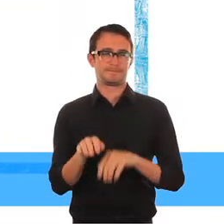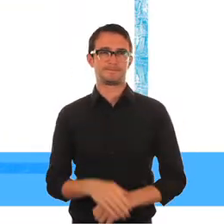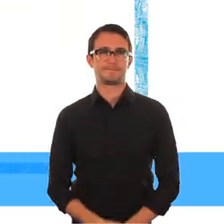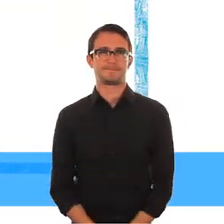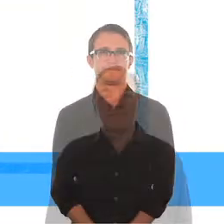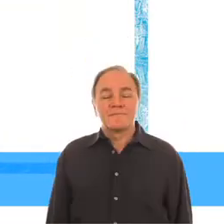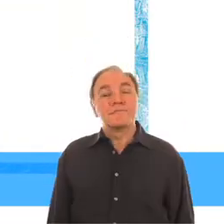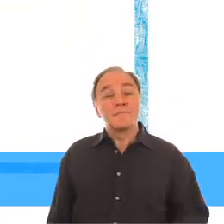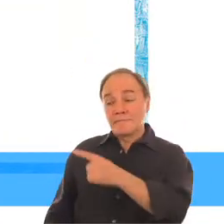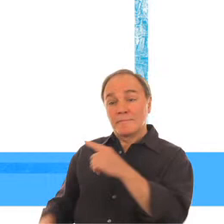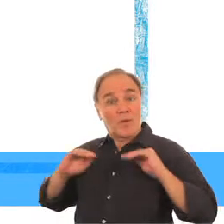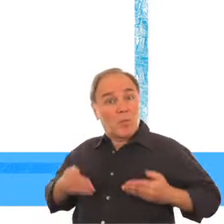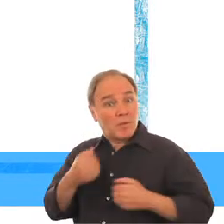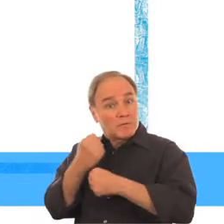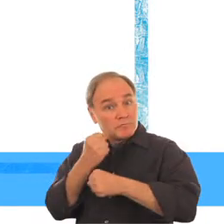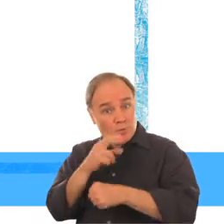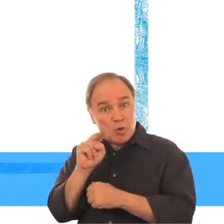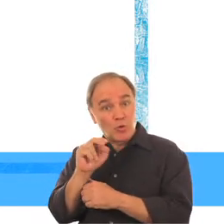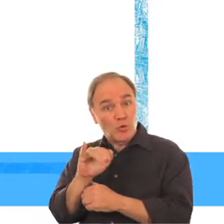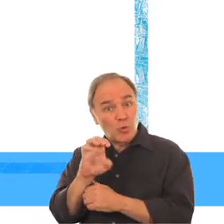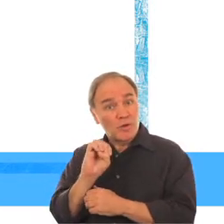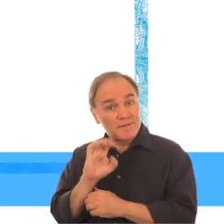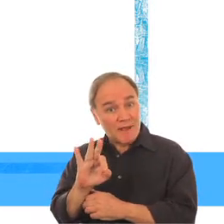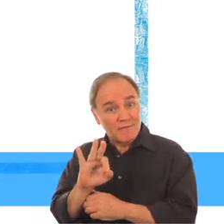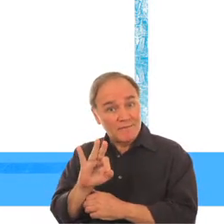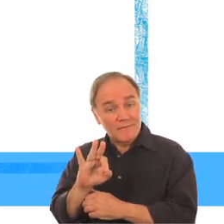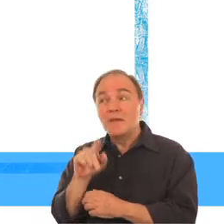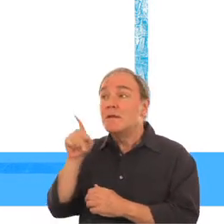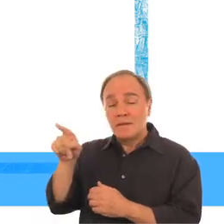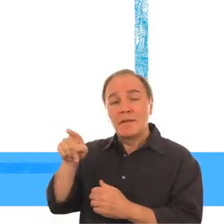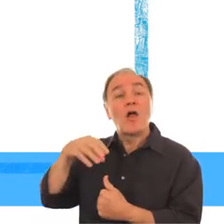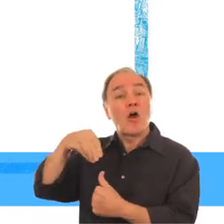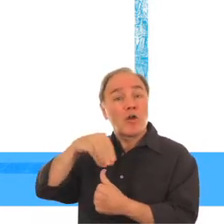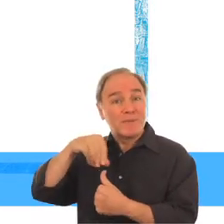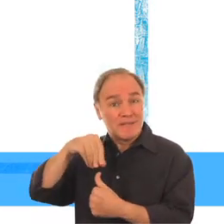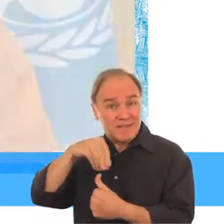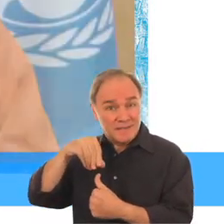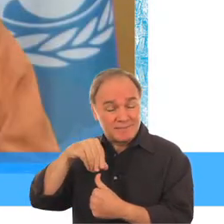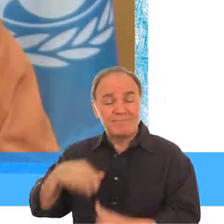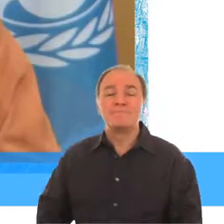Una perspectiva desde Armenia, Cristina Rochela, representante adjunta, UNICEF Armenia.